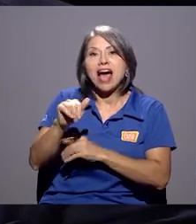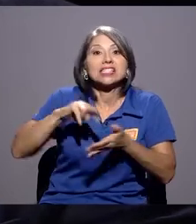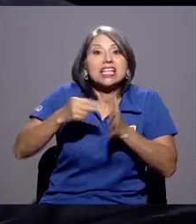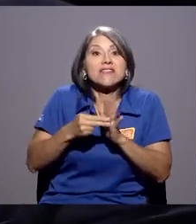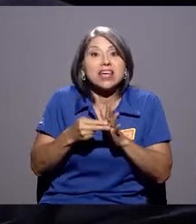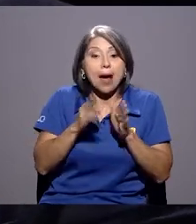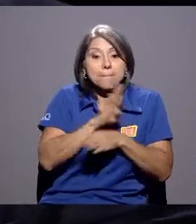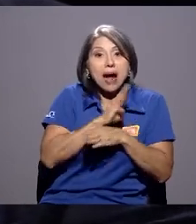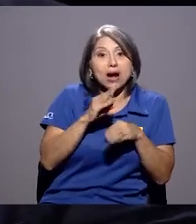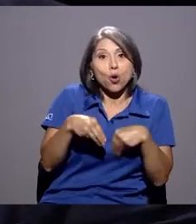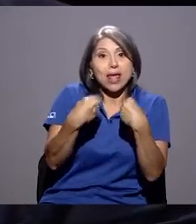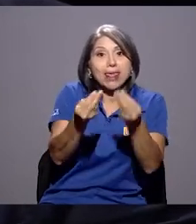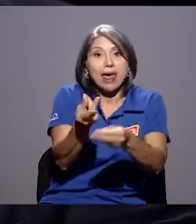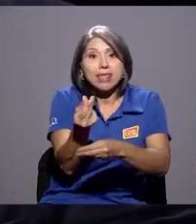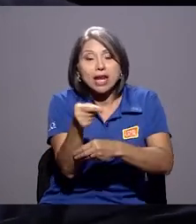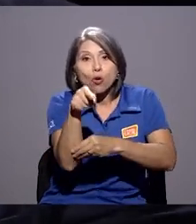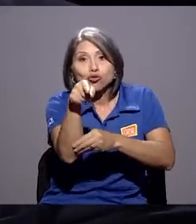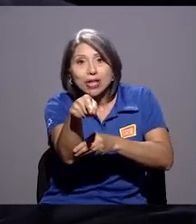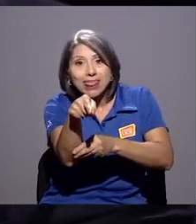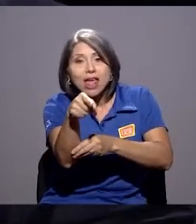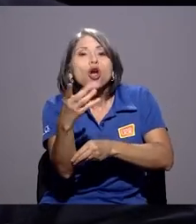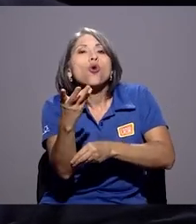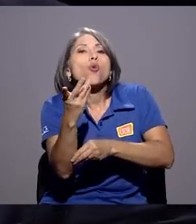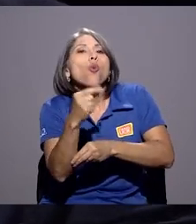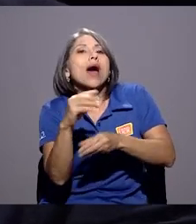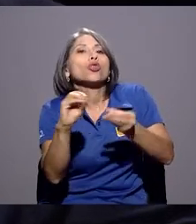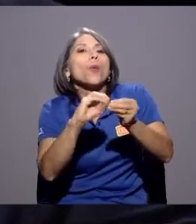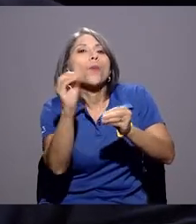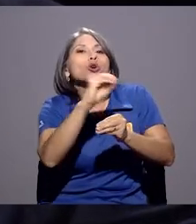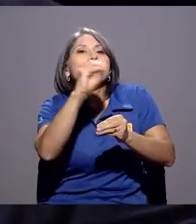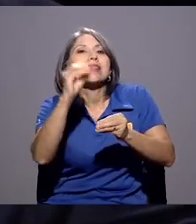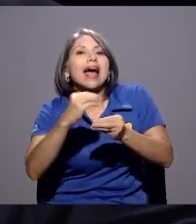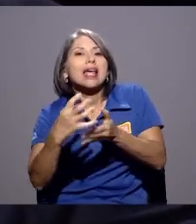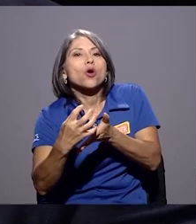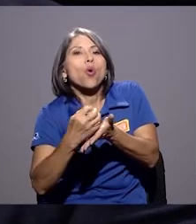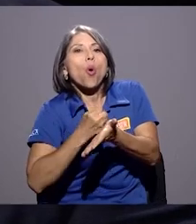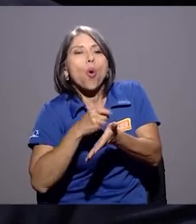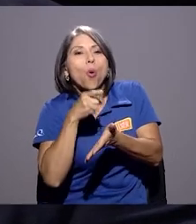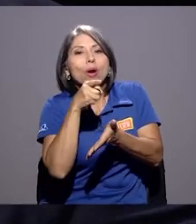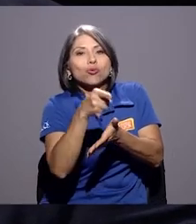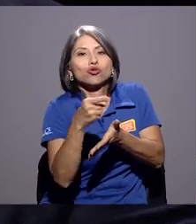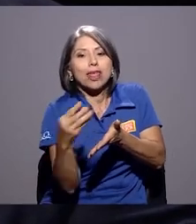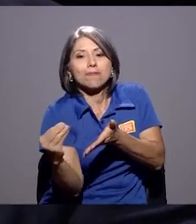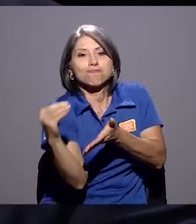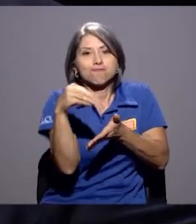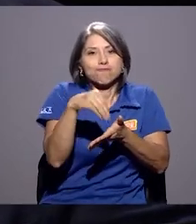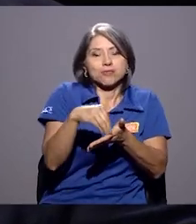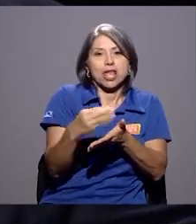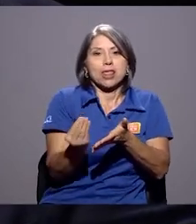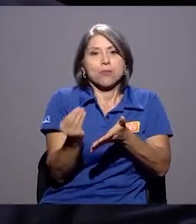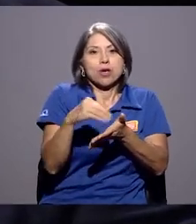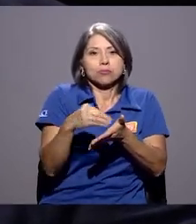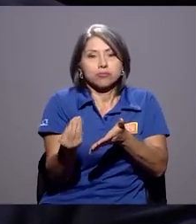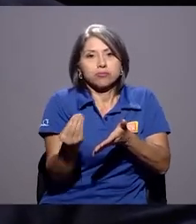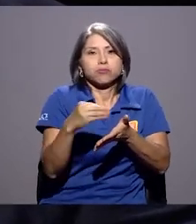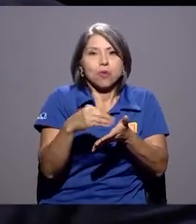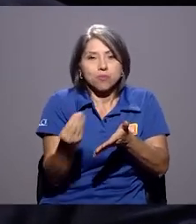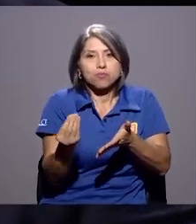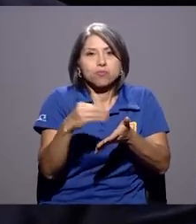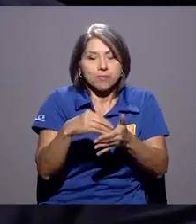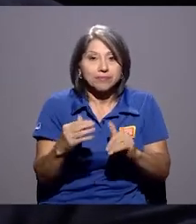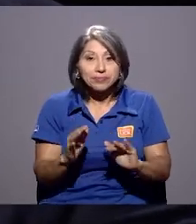digamos, le dan al ahorrante cuando va al banco a depositar sus recursos. Y